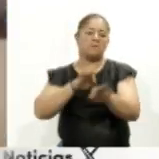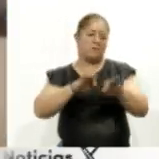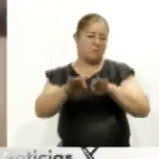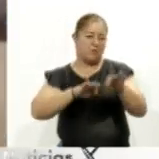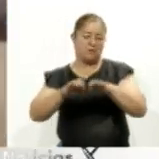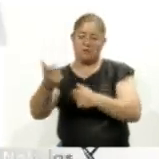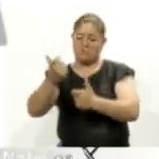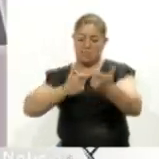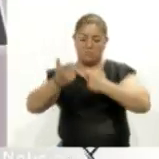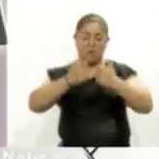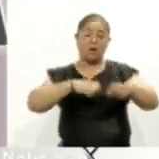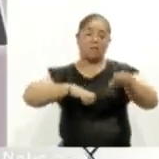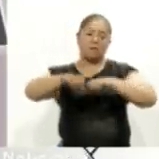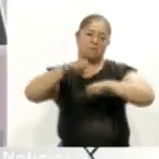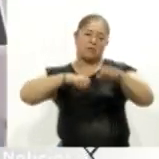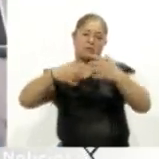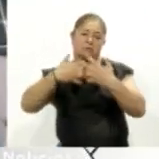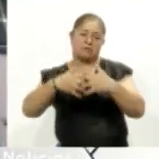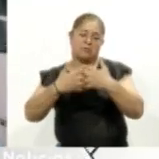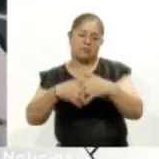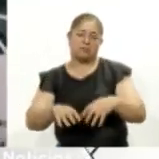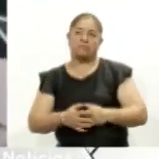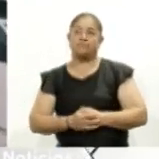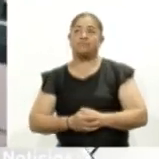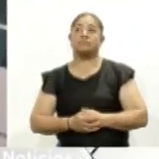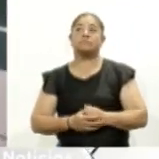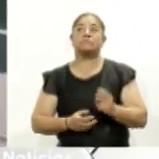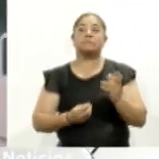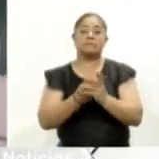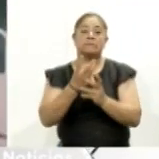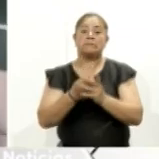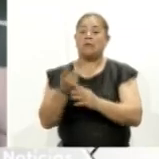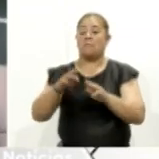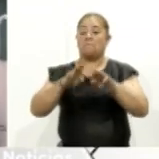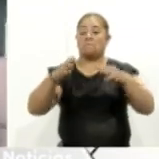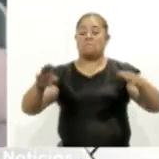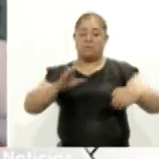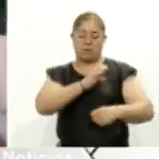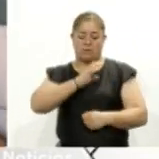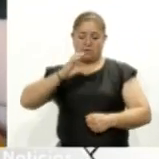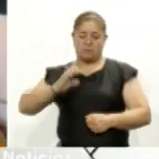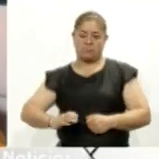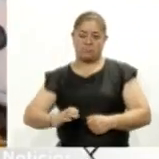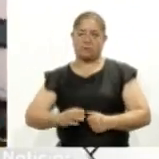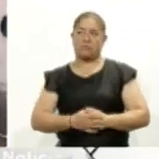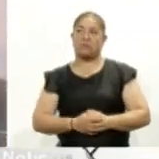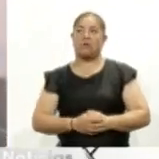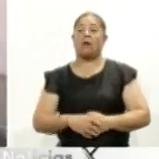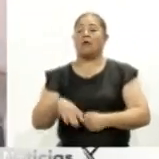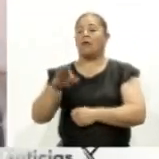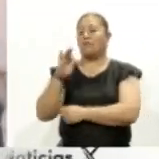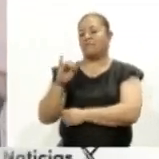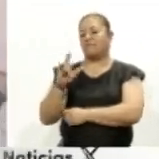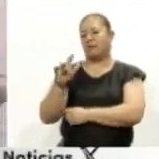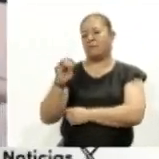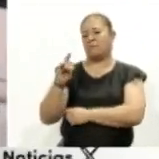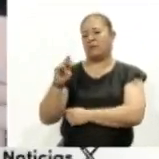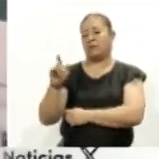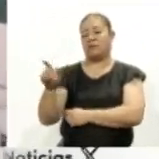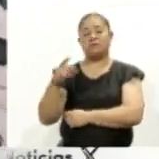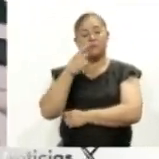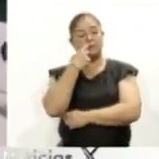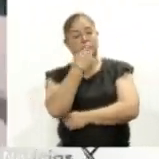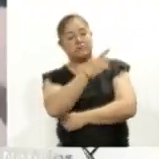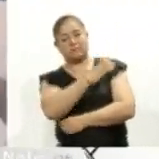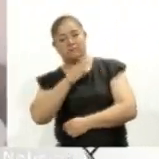y empresarias nuevas tensiones en el disputado mar de China meridional Filipinas acusó el martes a China